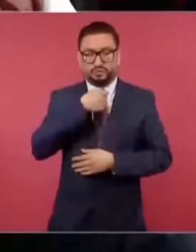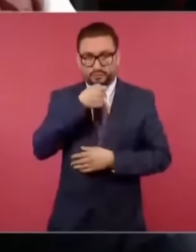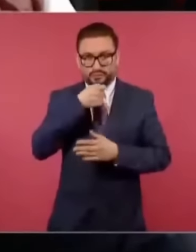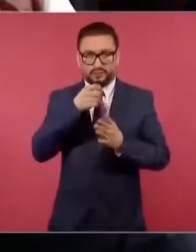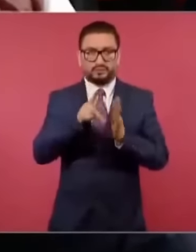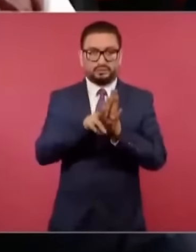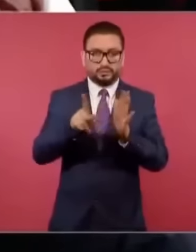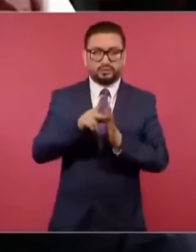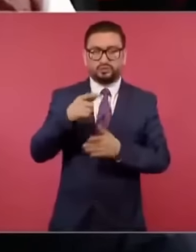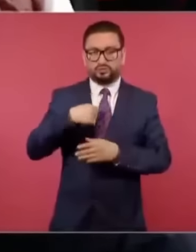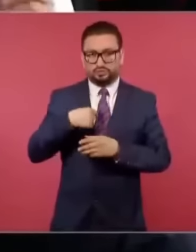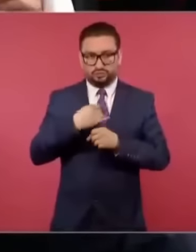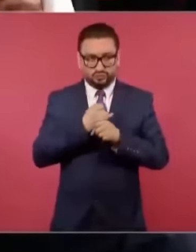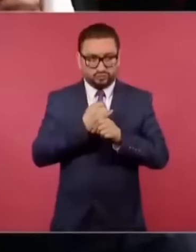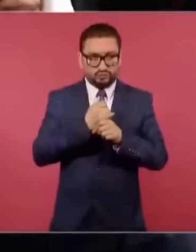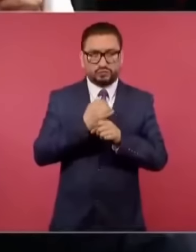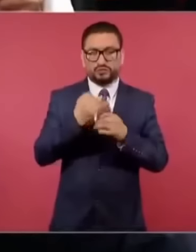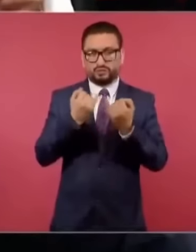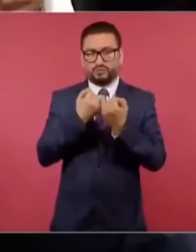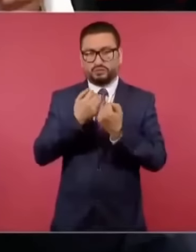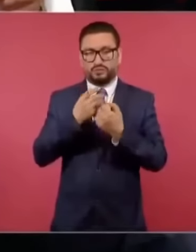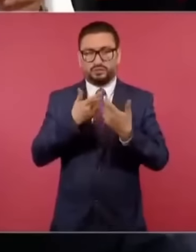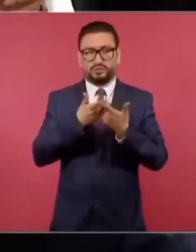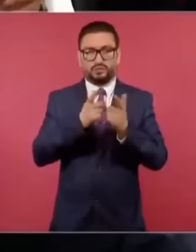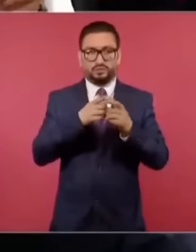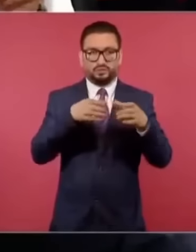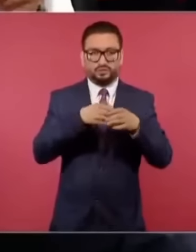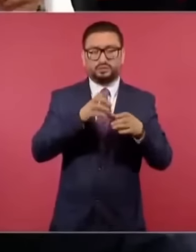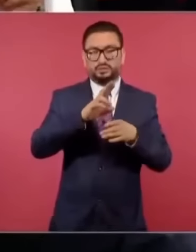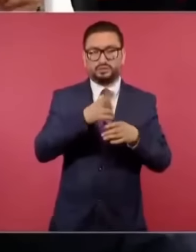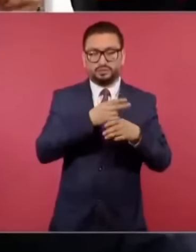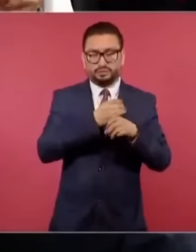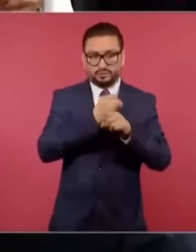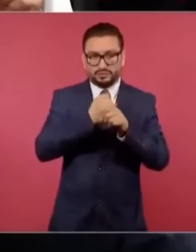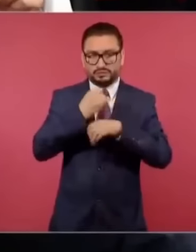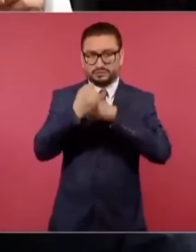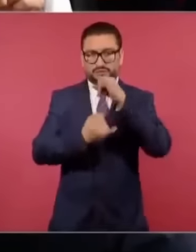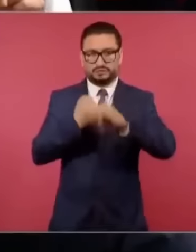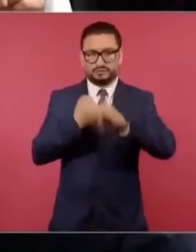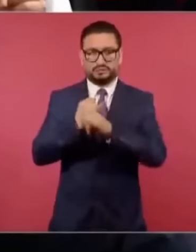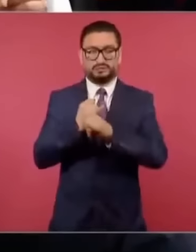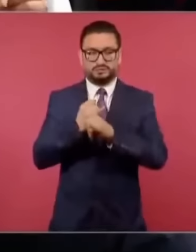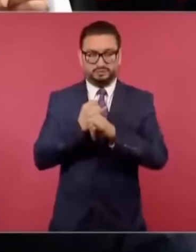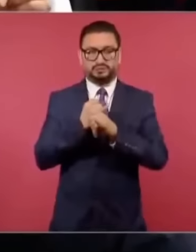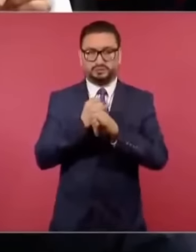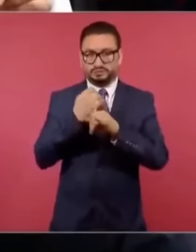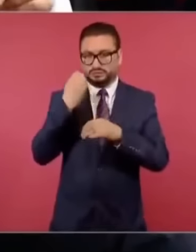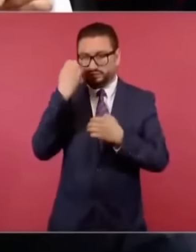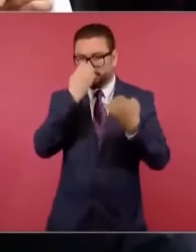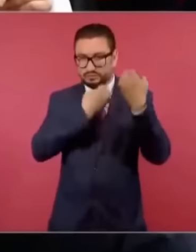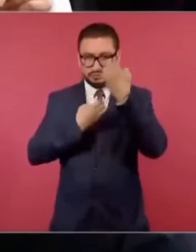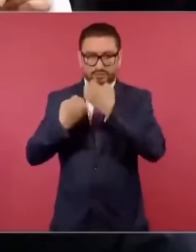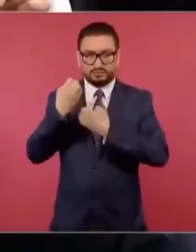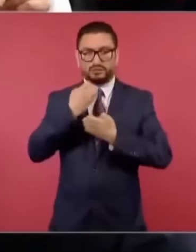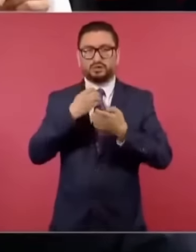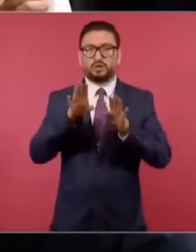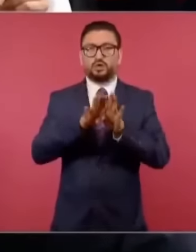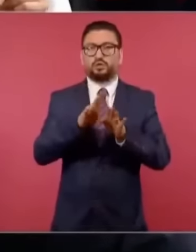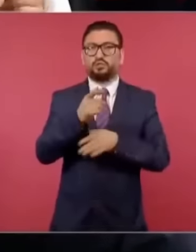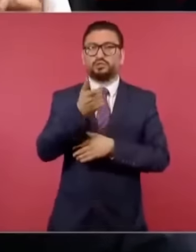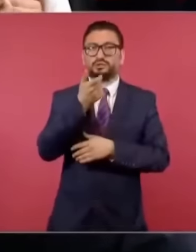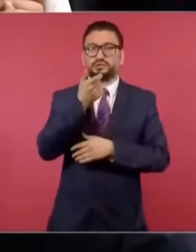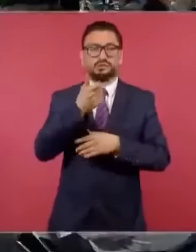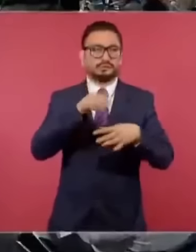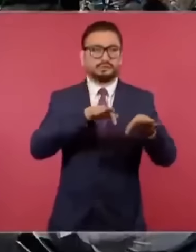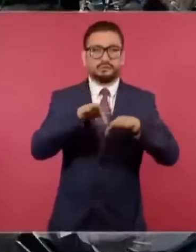académico y formo parte de un cuerpo de investigación internacional que analiza la pauperización, la precarización